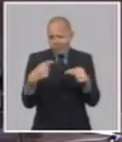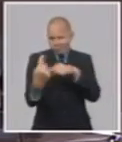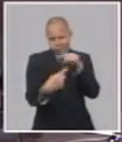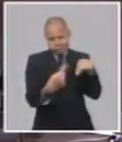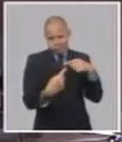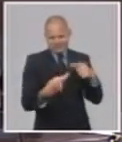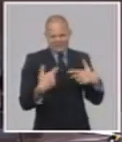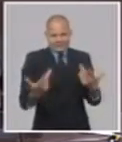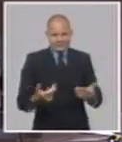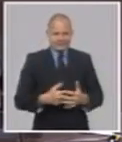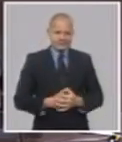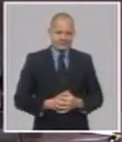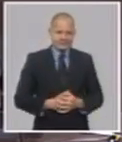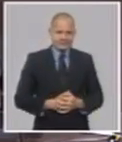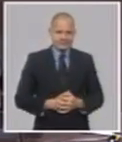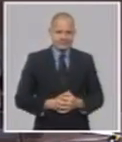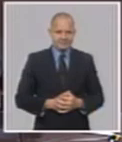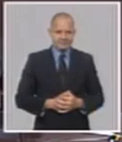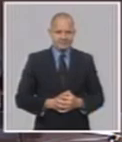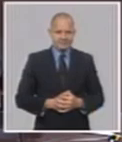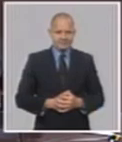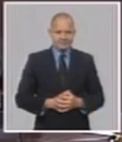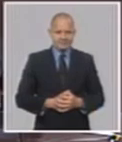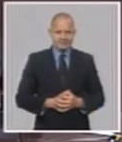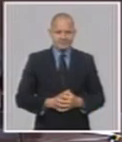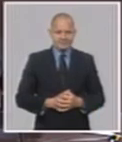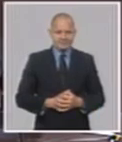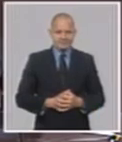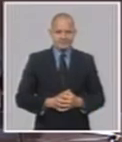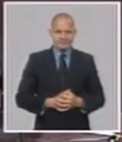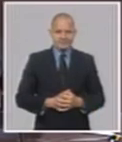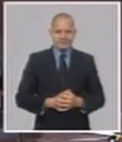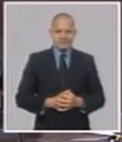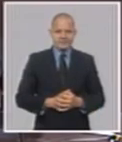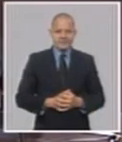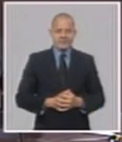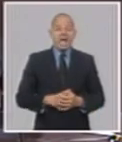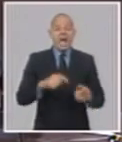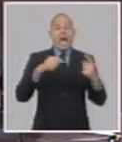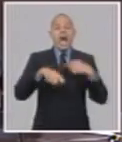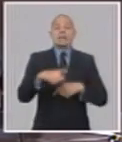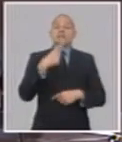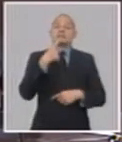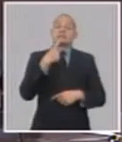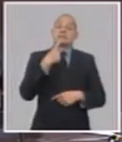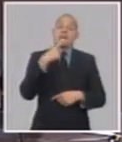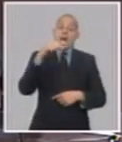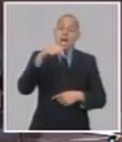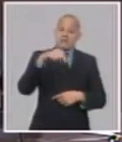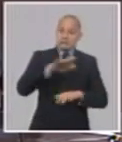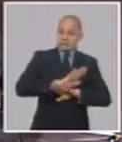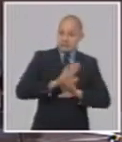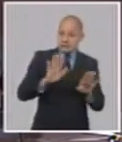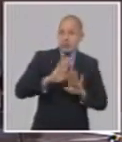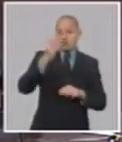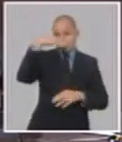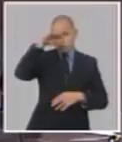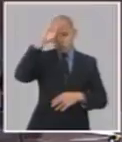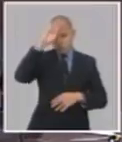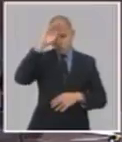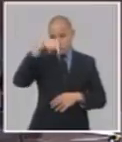y es el tema de que se plantea de que Cuba comienza a pagar y por el ordenamiento